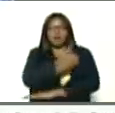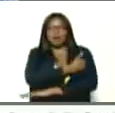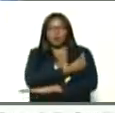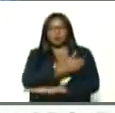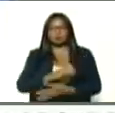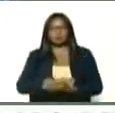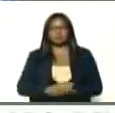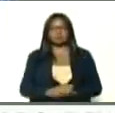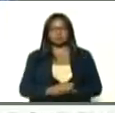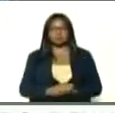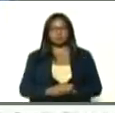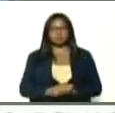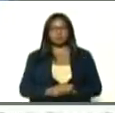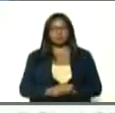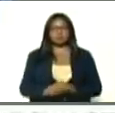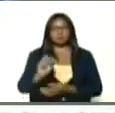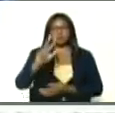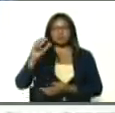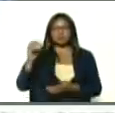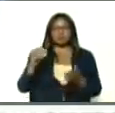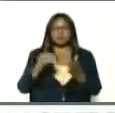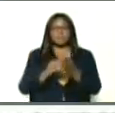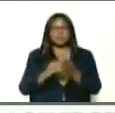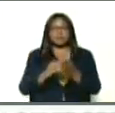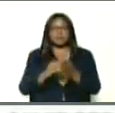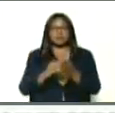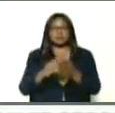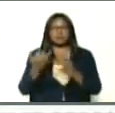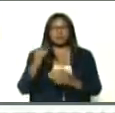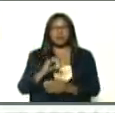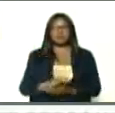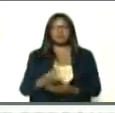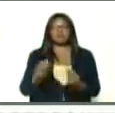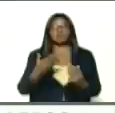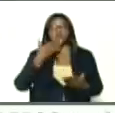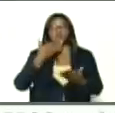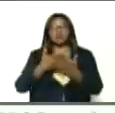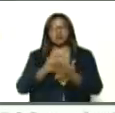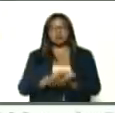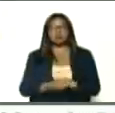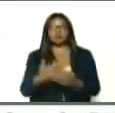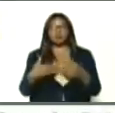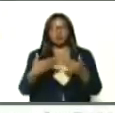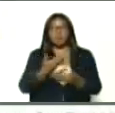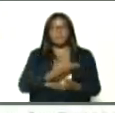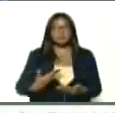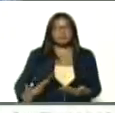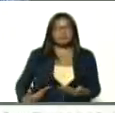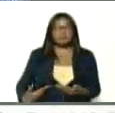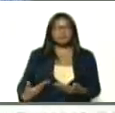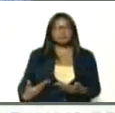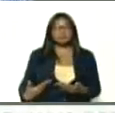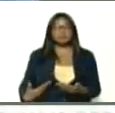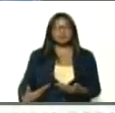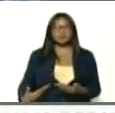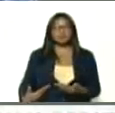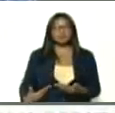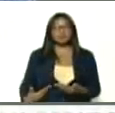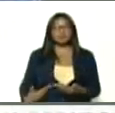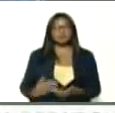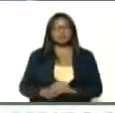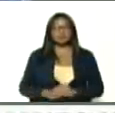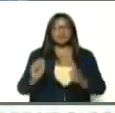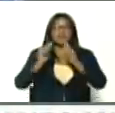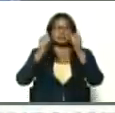soberana 2, y 30 mil, de Dala, le doy las gracias, al presidente Díaz Canel, al